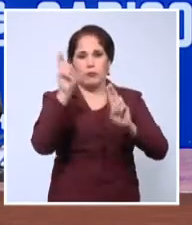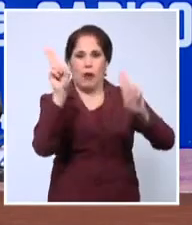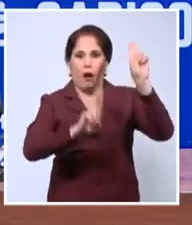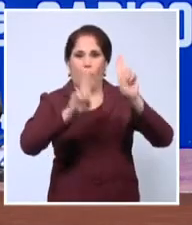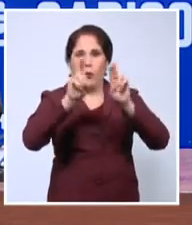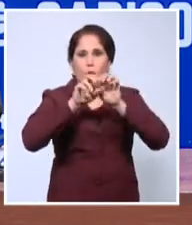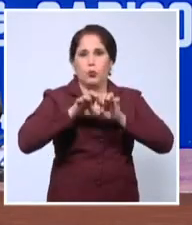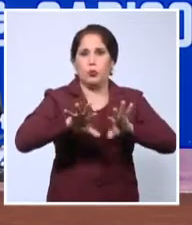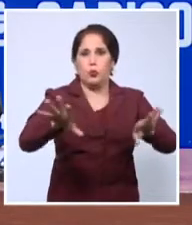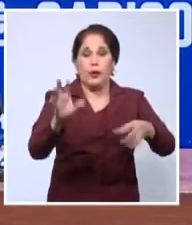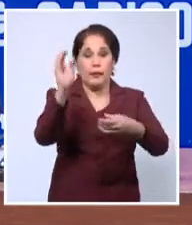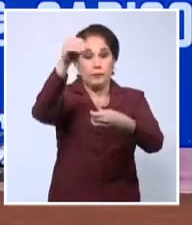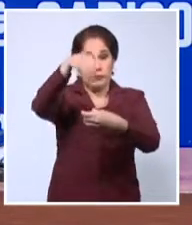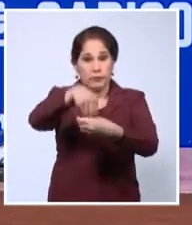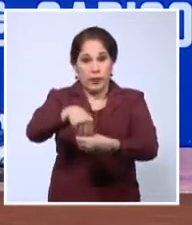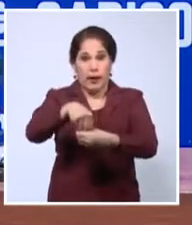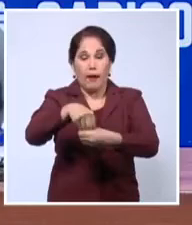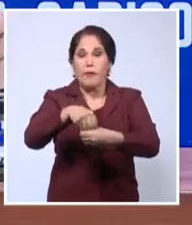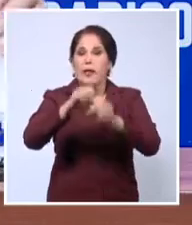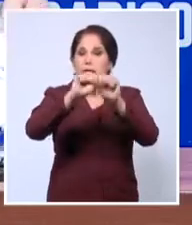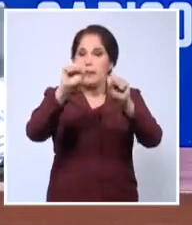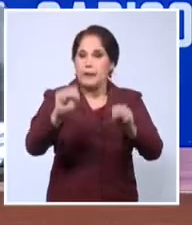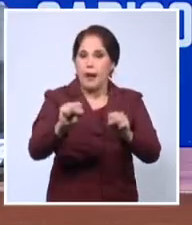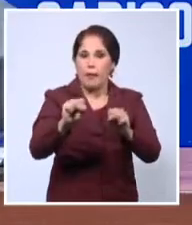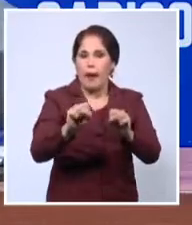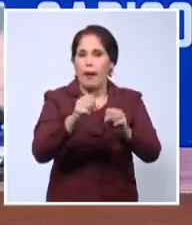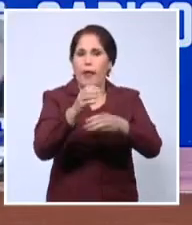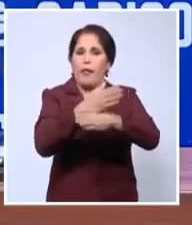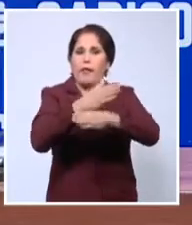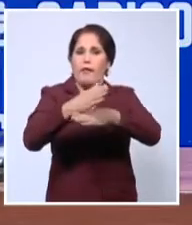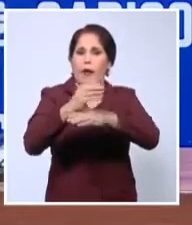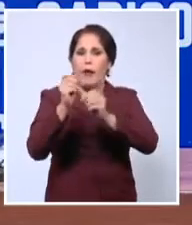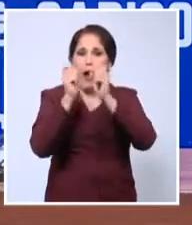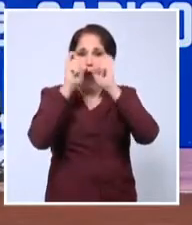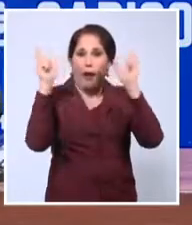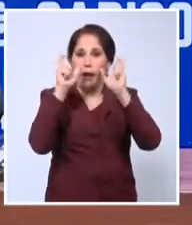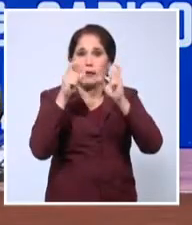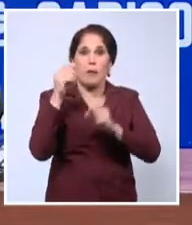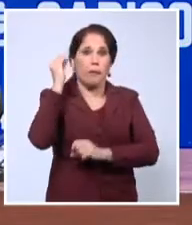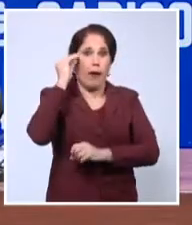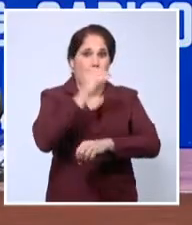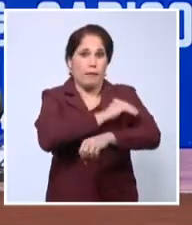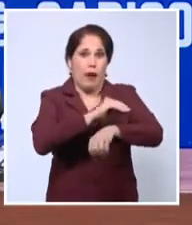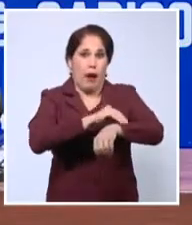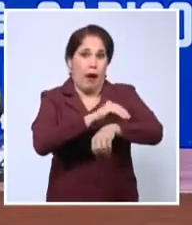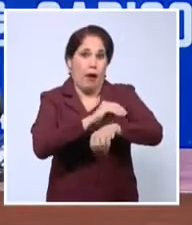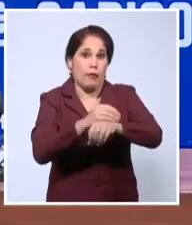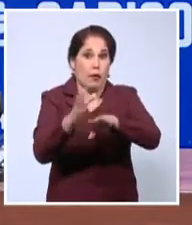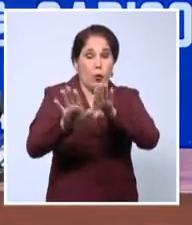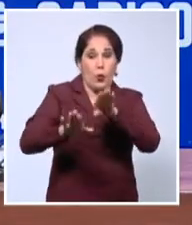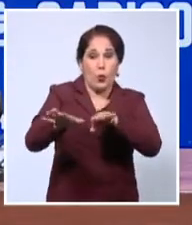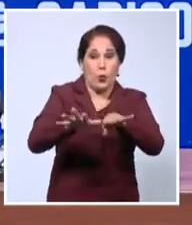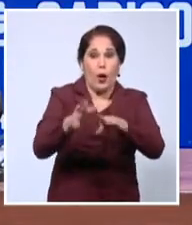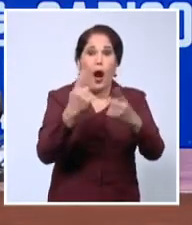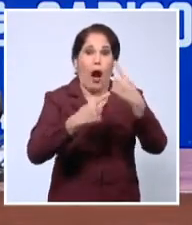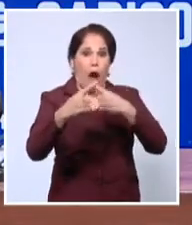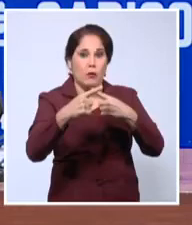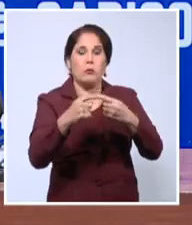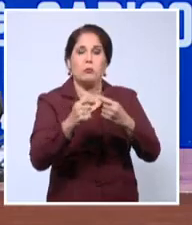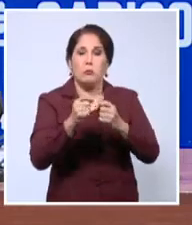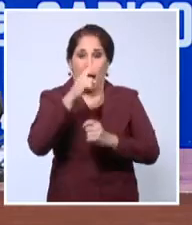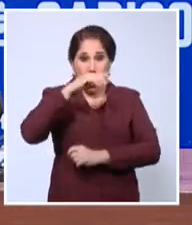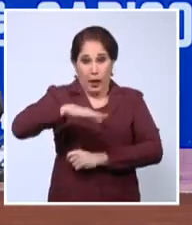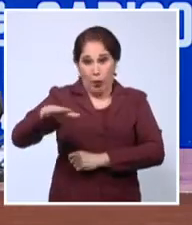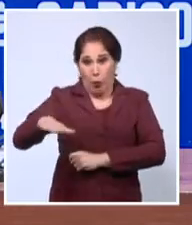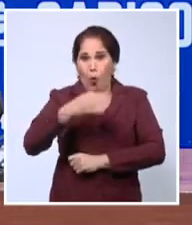expandir e integrar los sistemas regionales de alerta temprana. El Centro de Estimulación del Desarrollo de Niños,